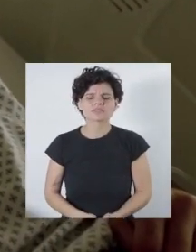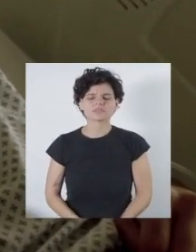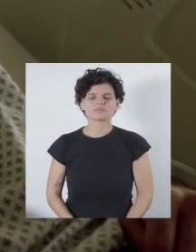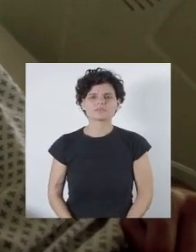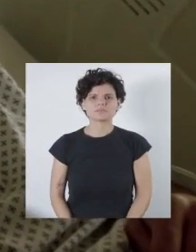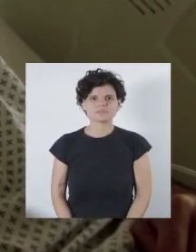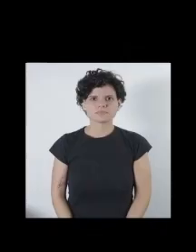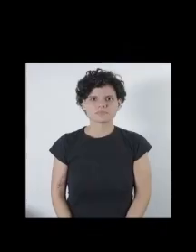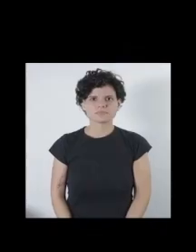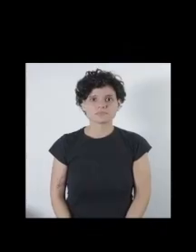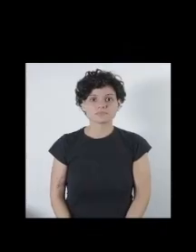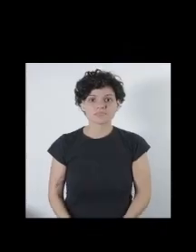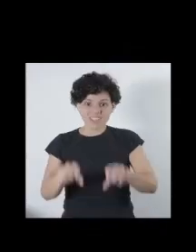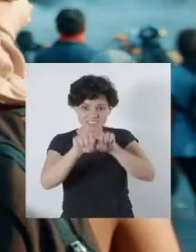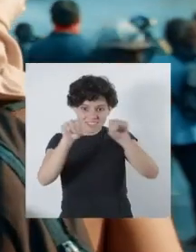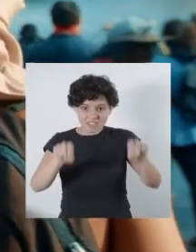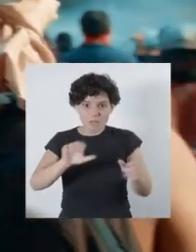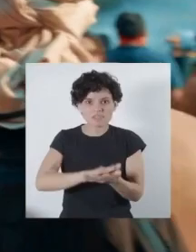sentirías tú?